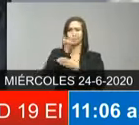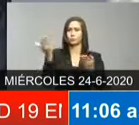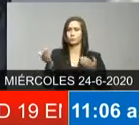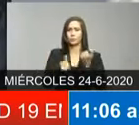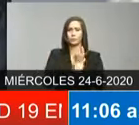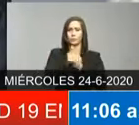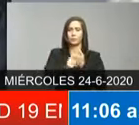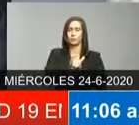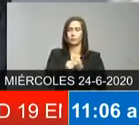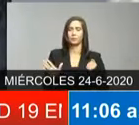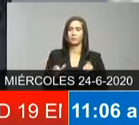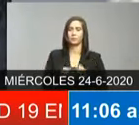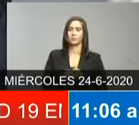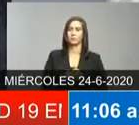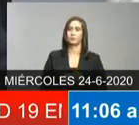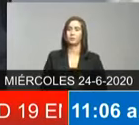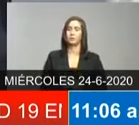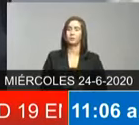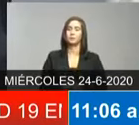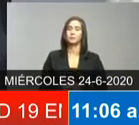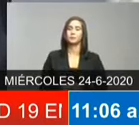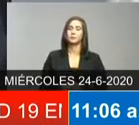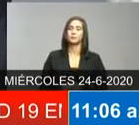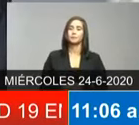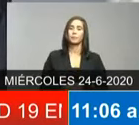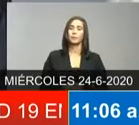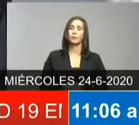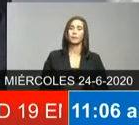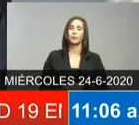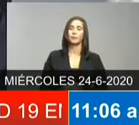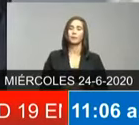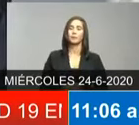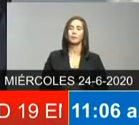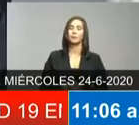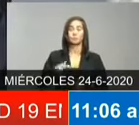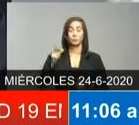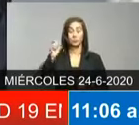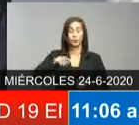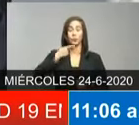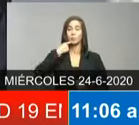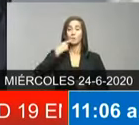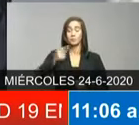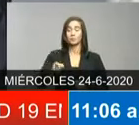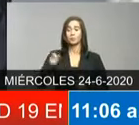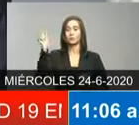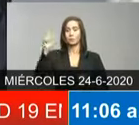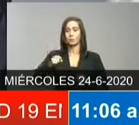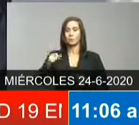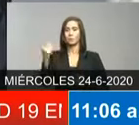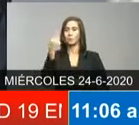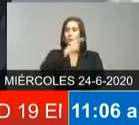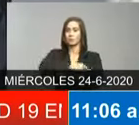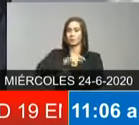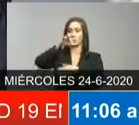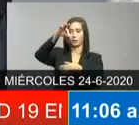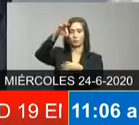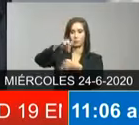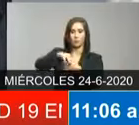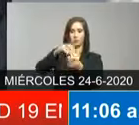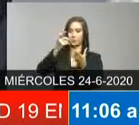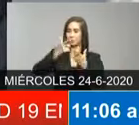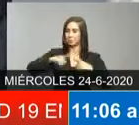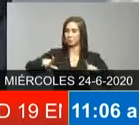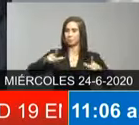está en peligro y podemos decir que podemos votar libremente siempre y cuando se